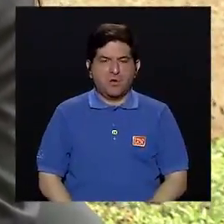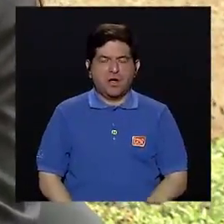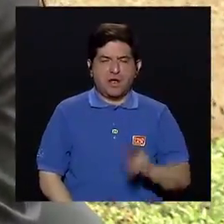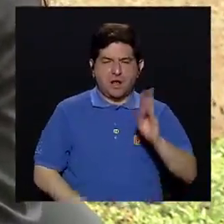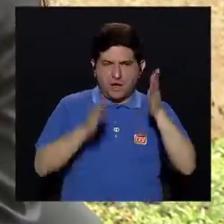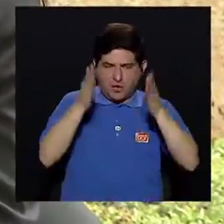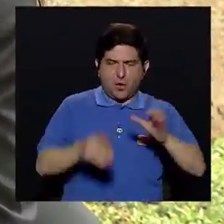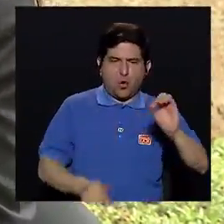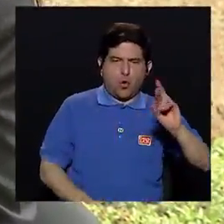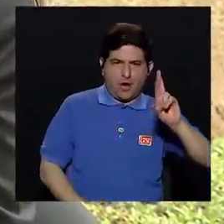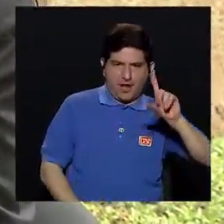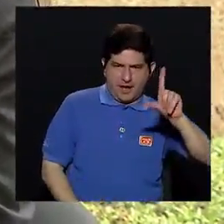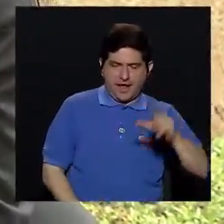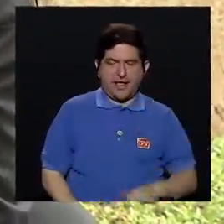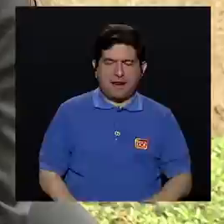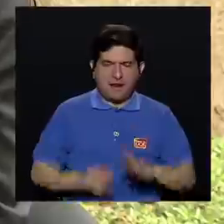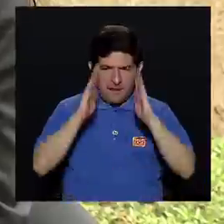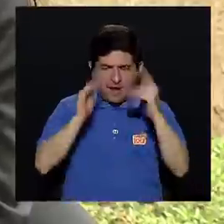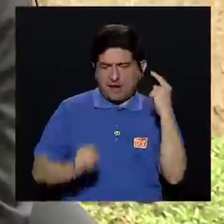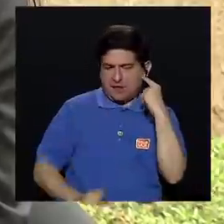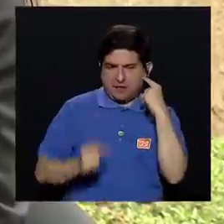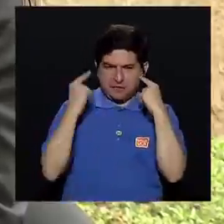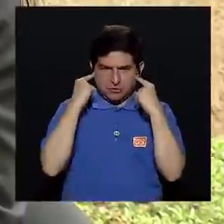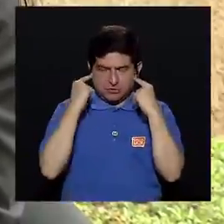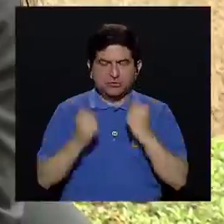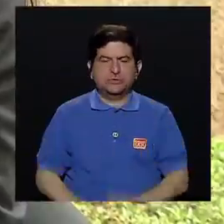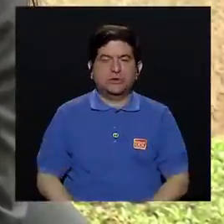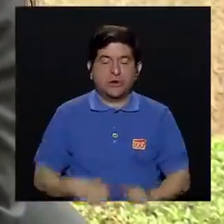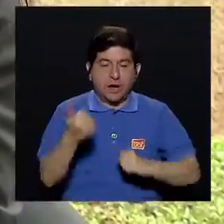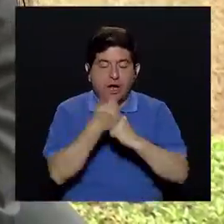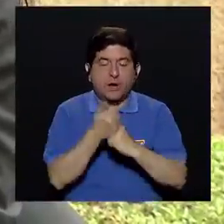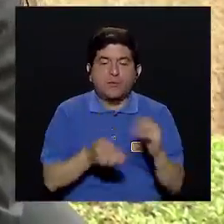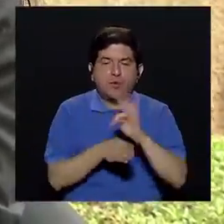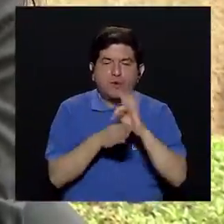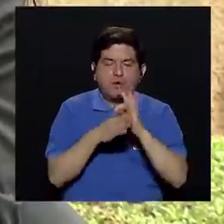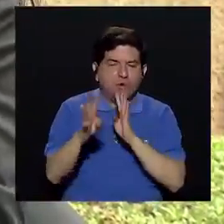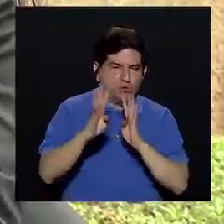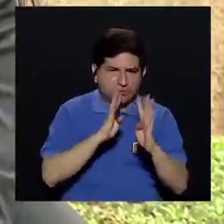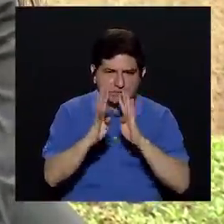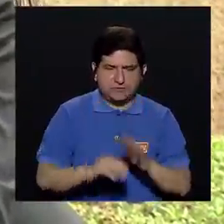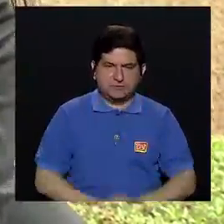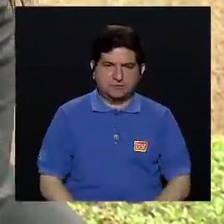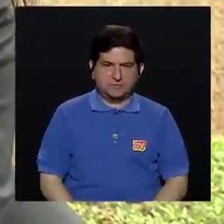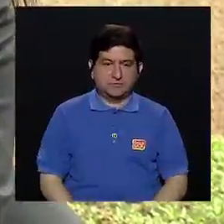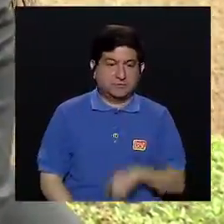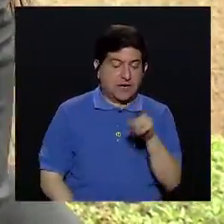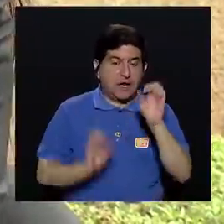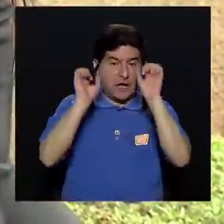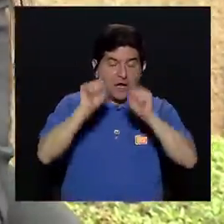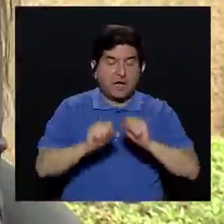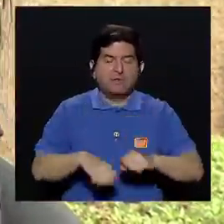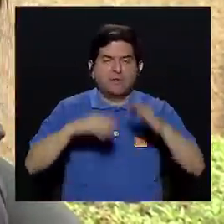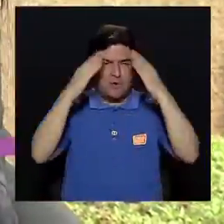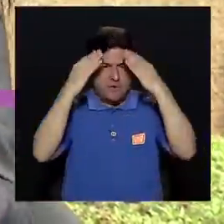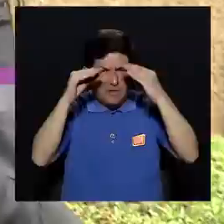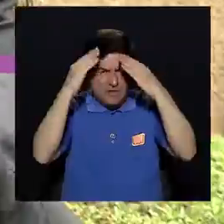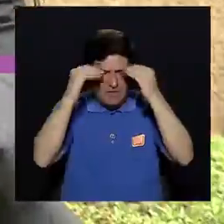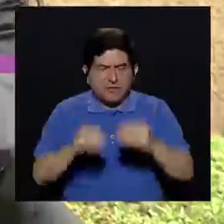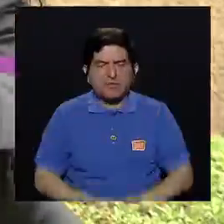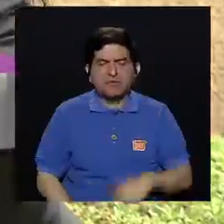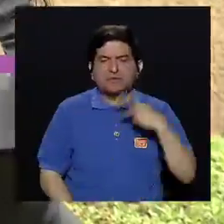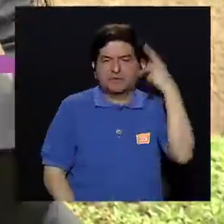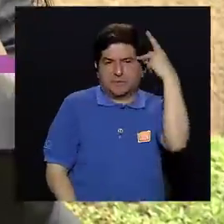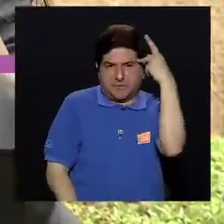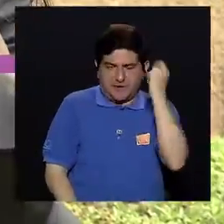otorrinolaringología de los oídos luego se le da el apoyo con terapia de lenguaje para que nos dé las indicaciones a los padres